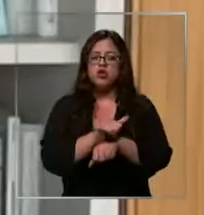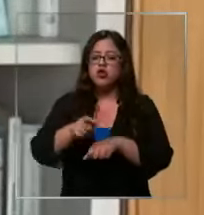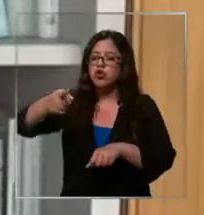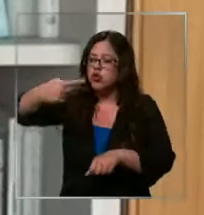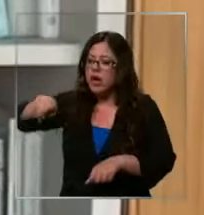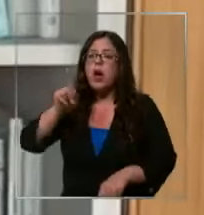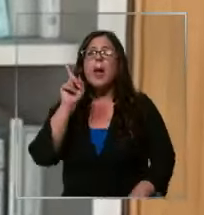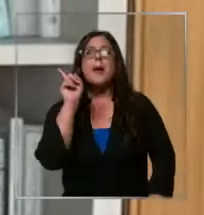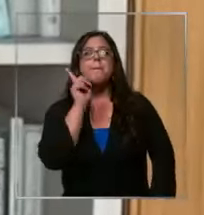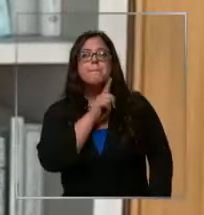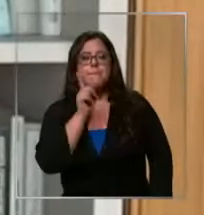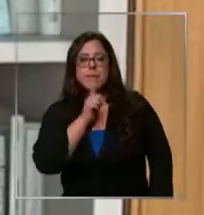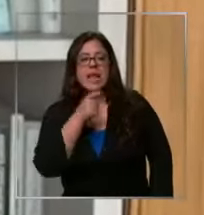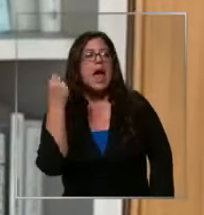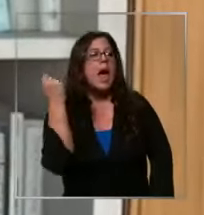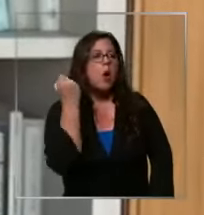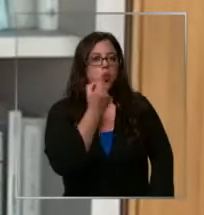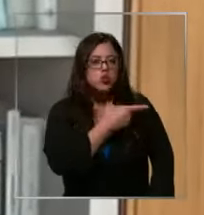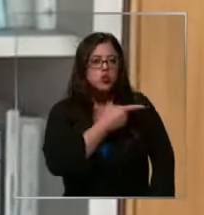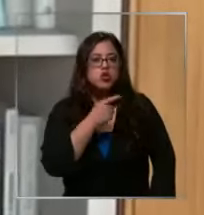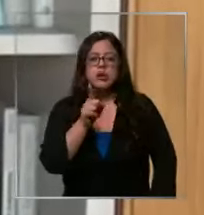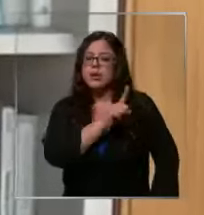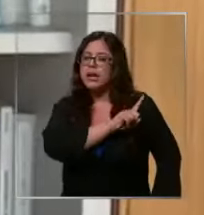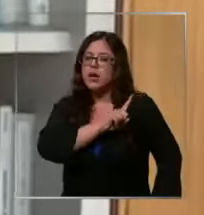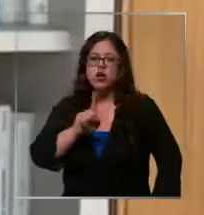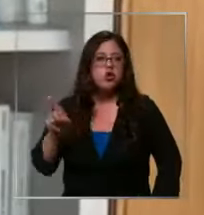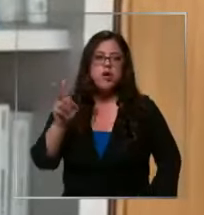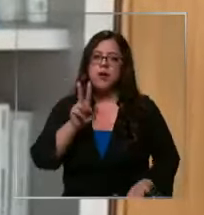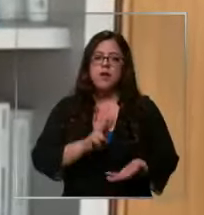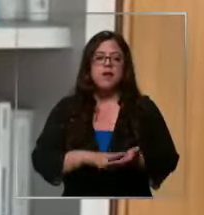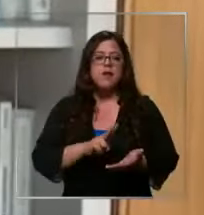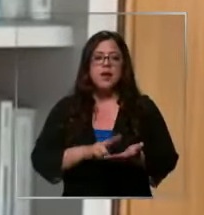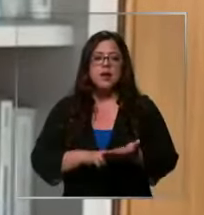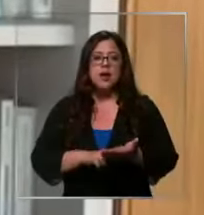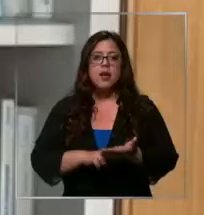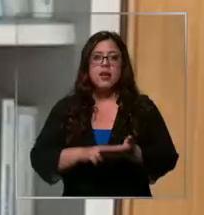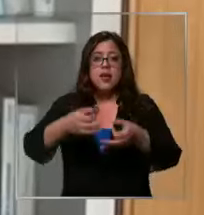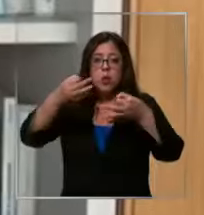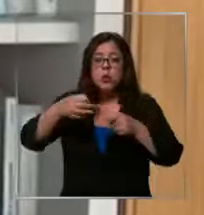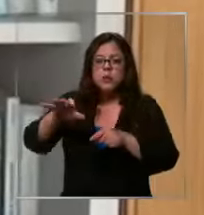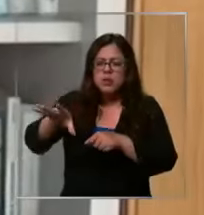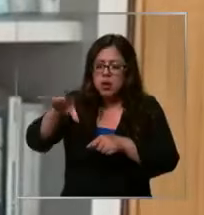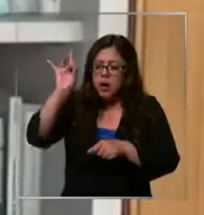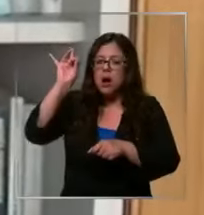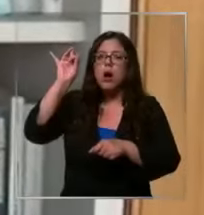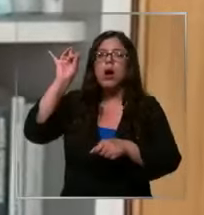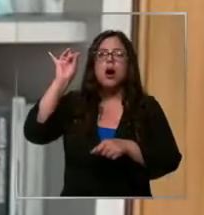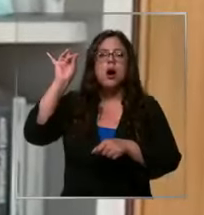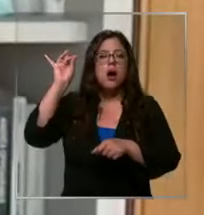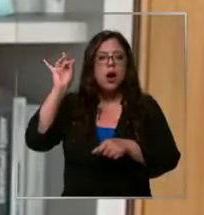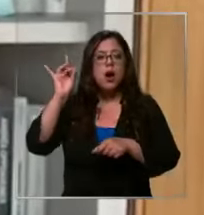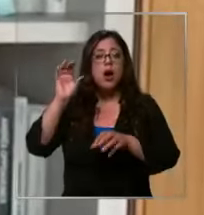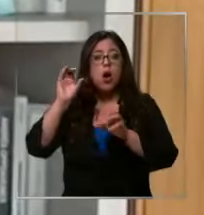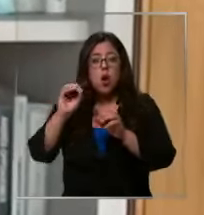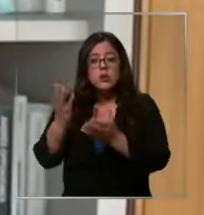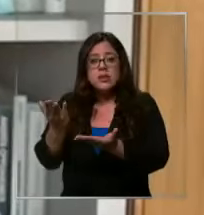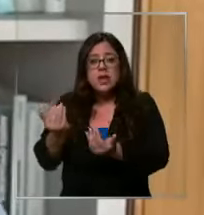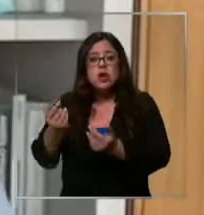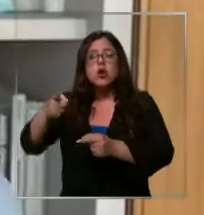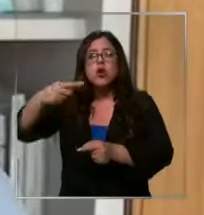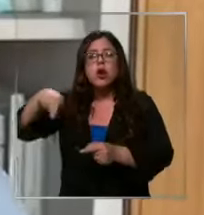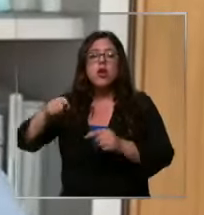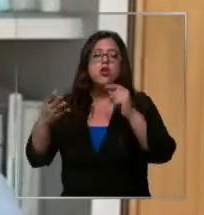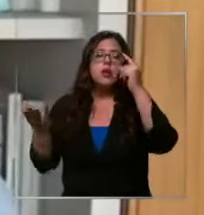mentir, a hacer acusaciones que no corresponden a la verdad y que cuando han sido descubiertos o han sido requeridos, han